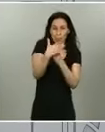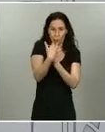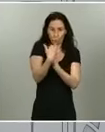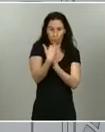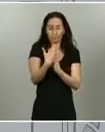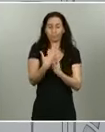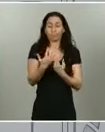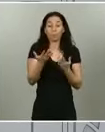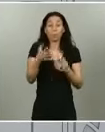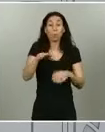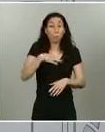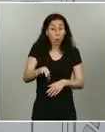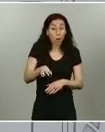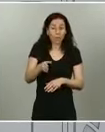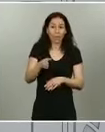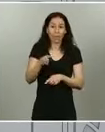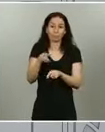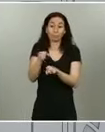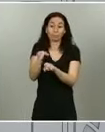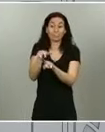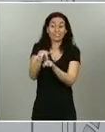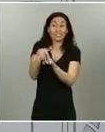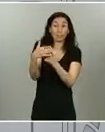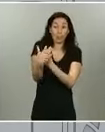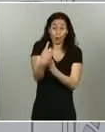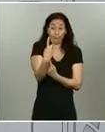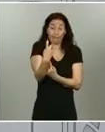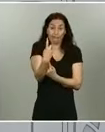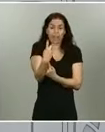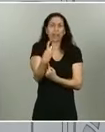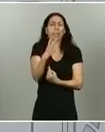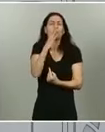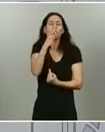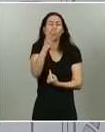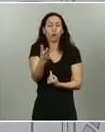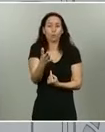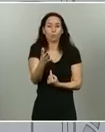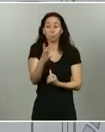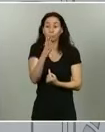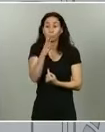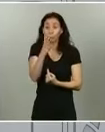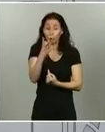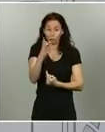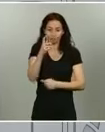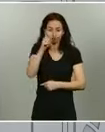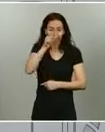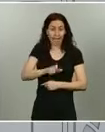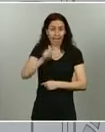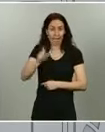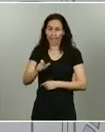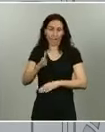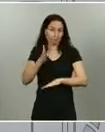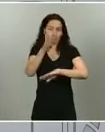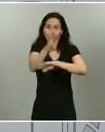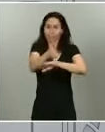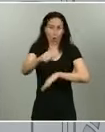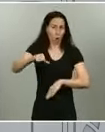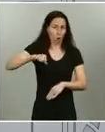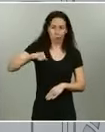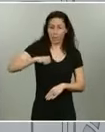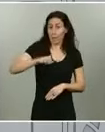pueden ser por no acudir a tiempo a los hospitales o por patologías